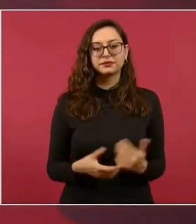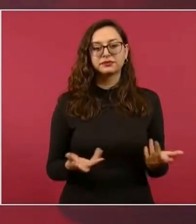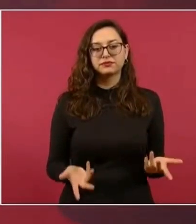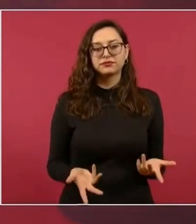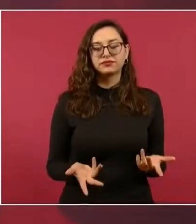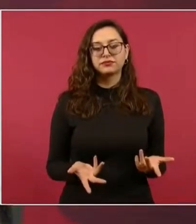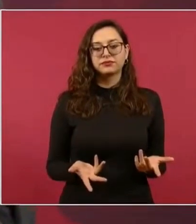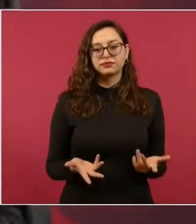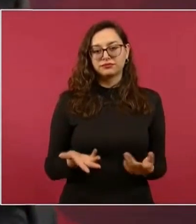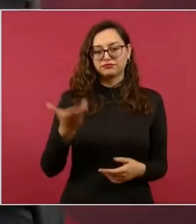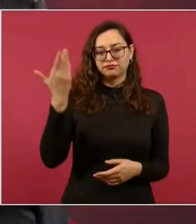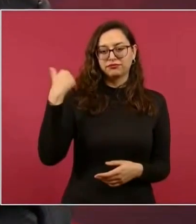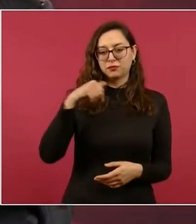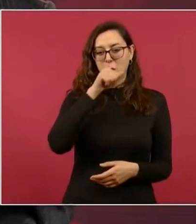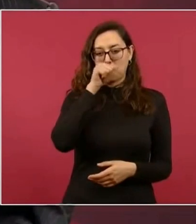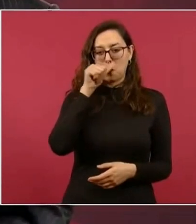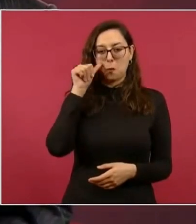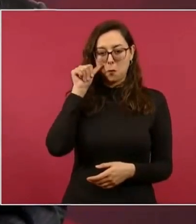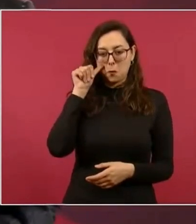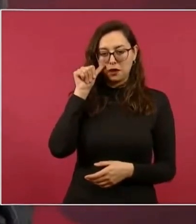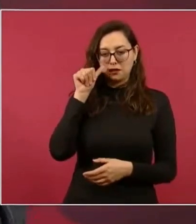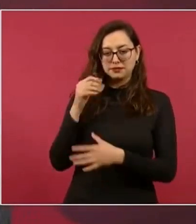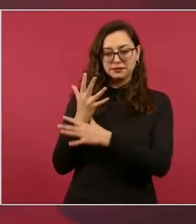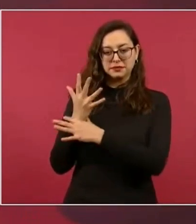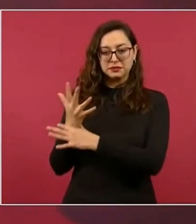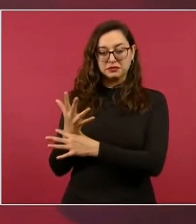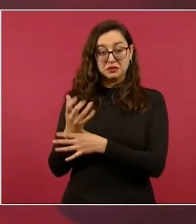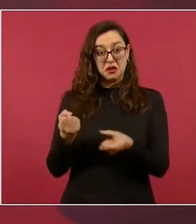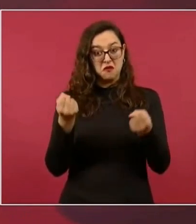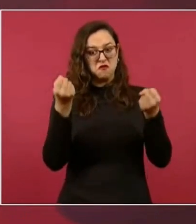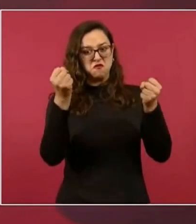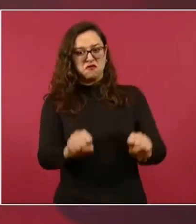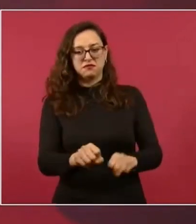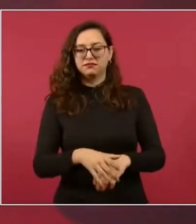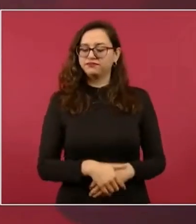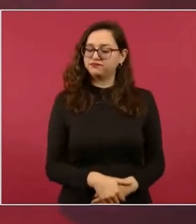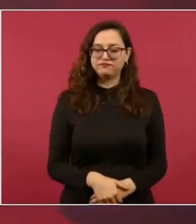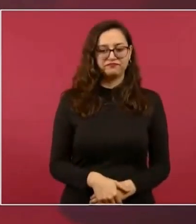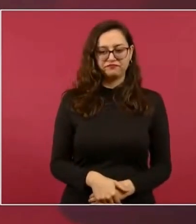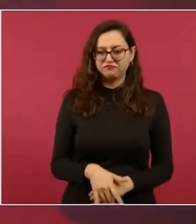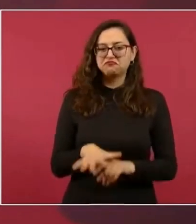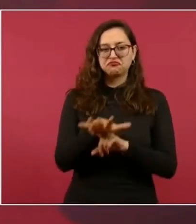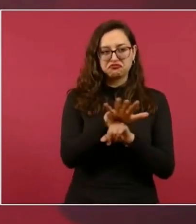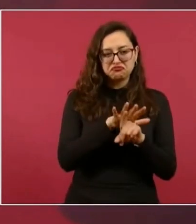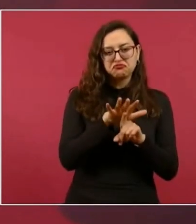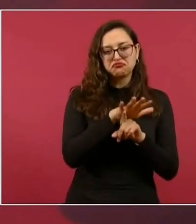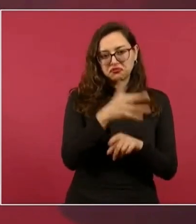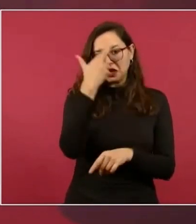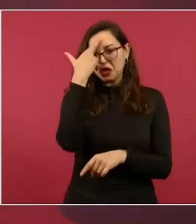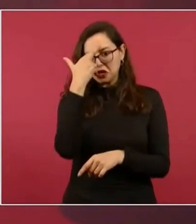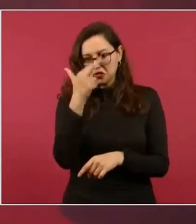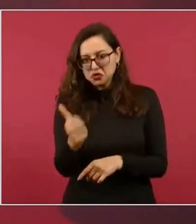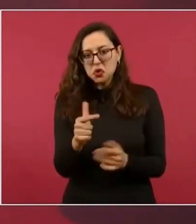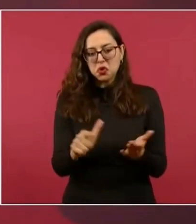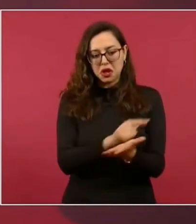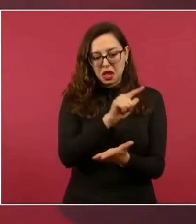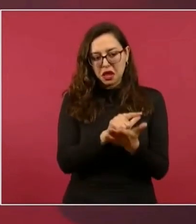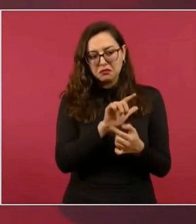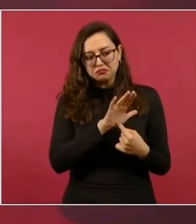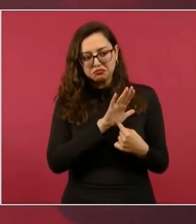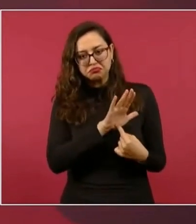del presidente Juárez, nada por la fuerza, todo por la razón y el derecho. Entonces,